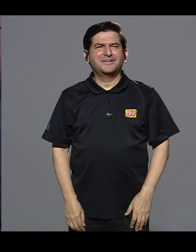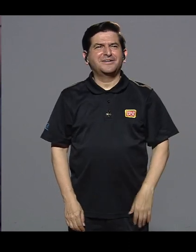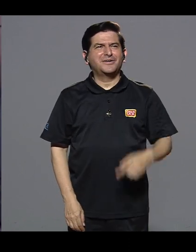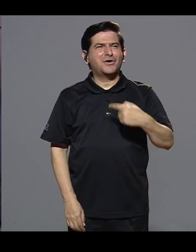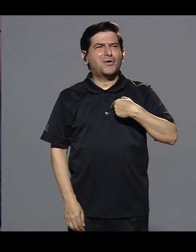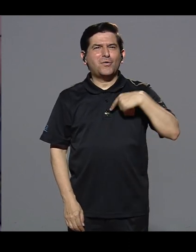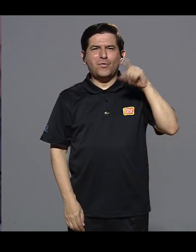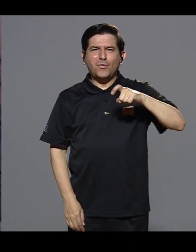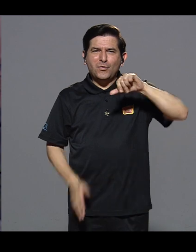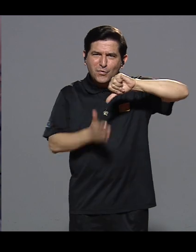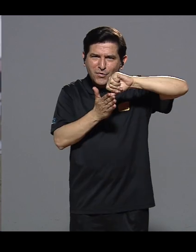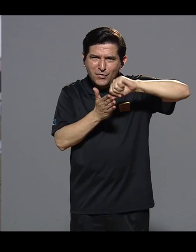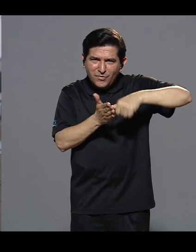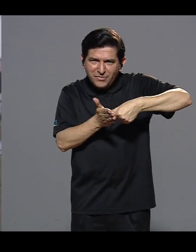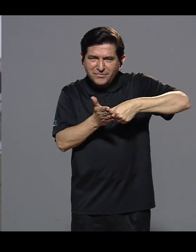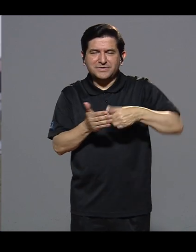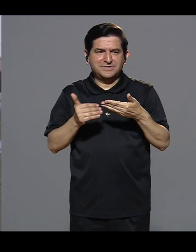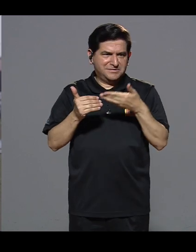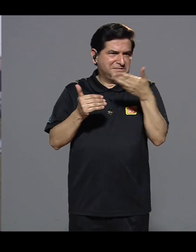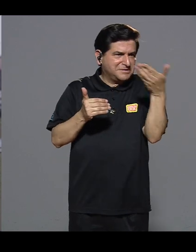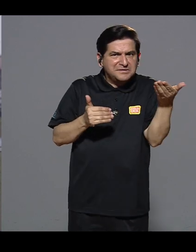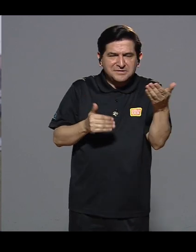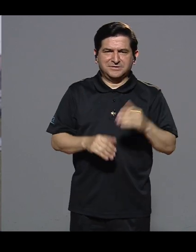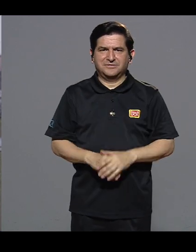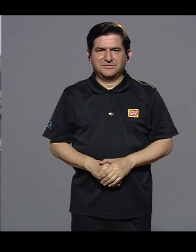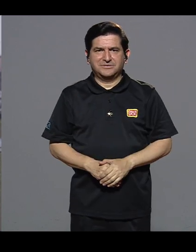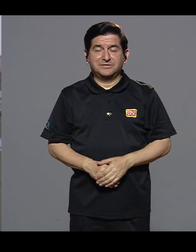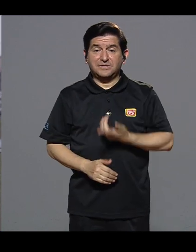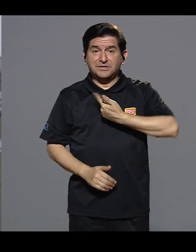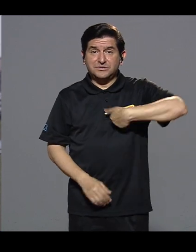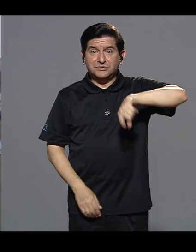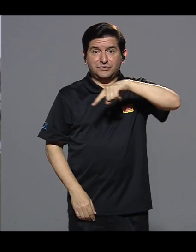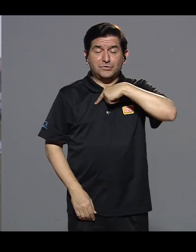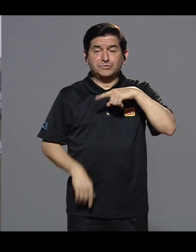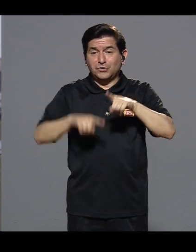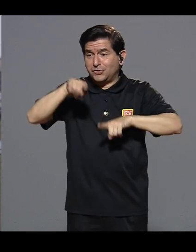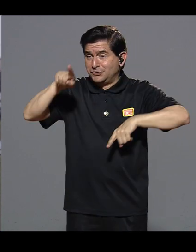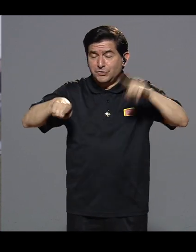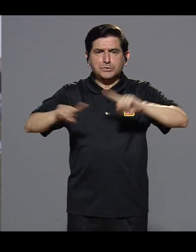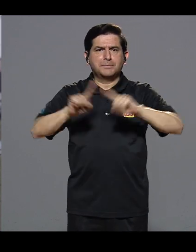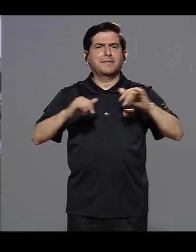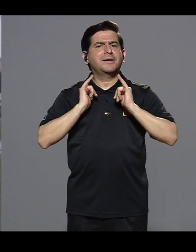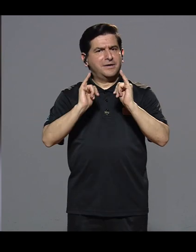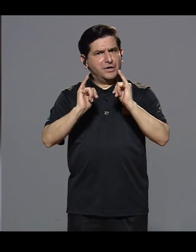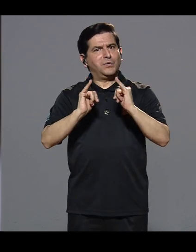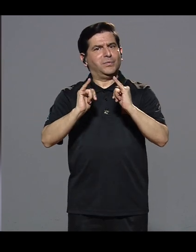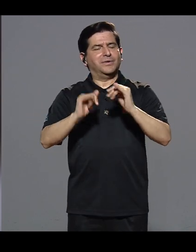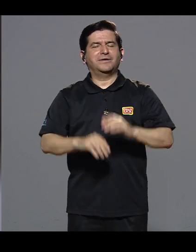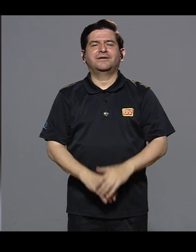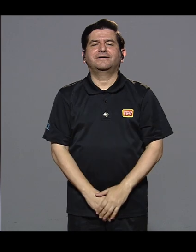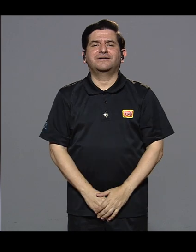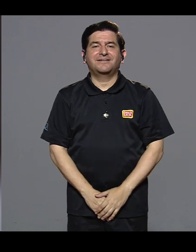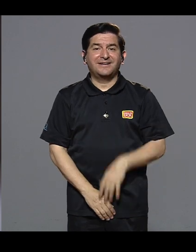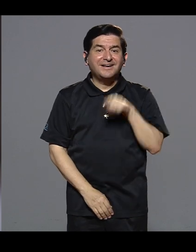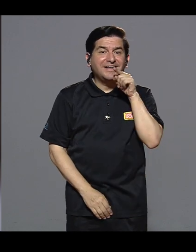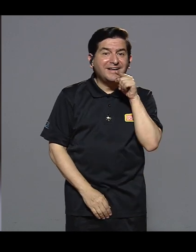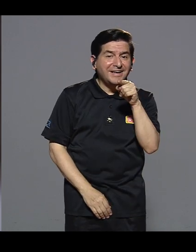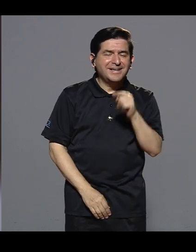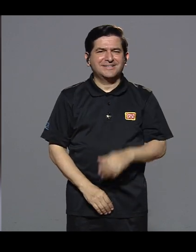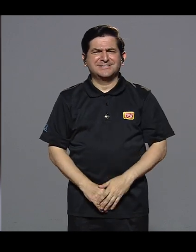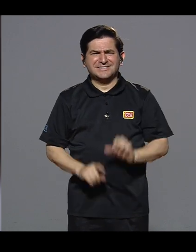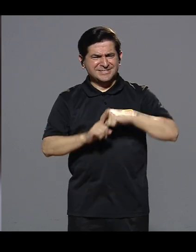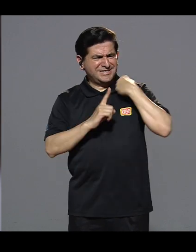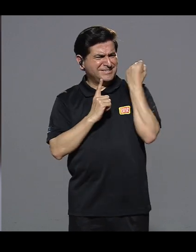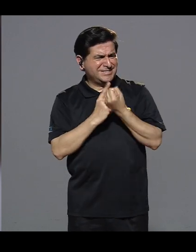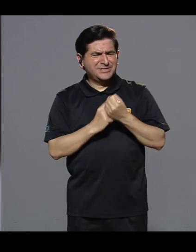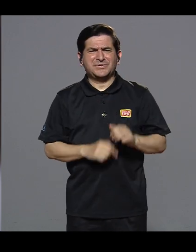Yo creo que lo que uno debe presentar en estas cosas es que somos diversos, pero somos iguales.